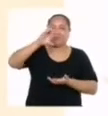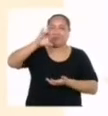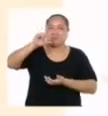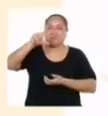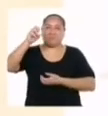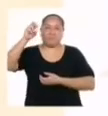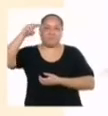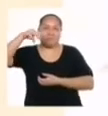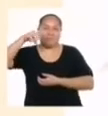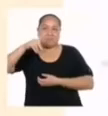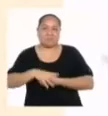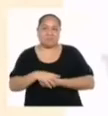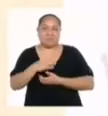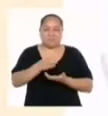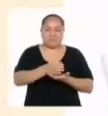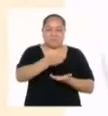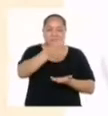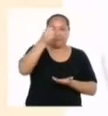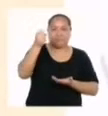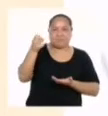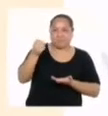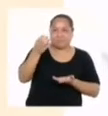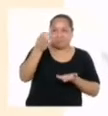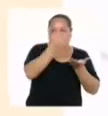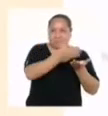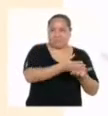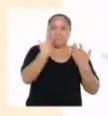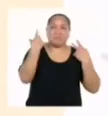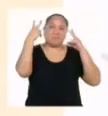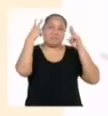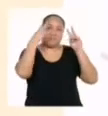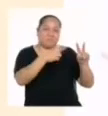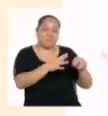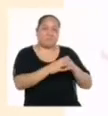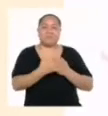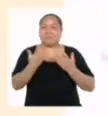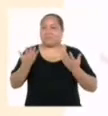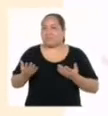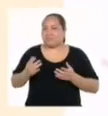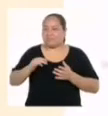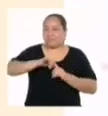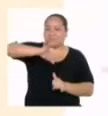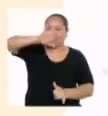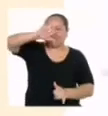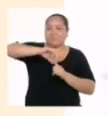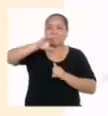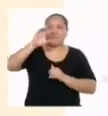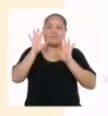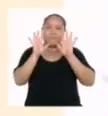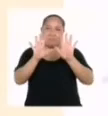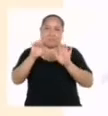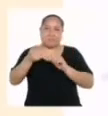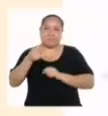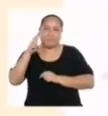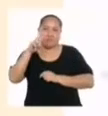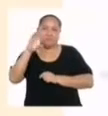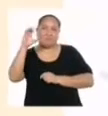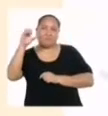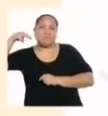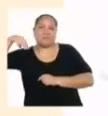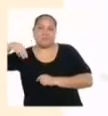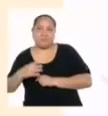cilindro que vimos en de la lata de leche. Como ya vimos entonces su altura es 10,2